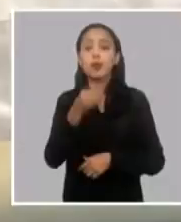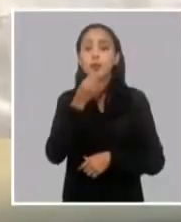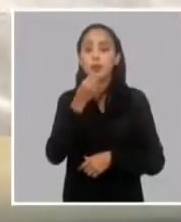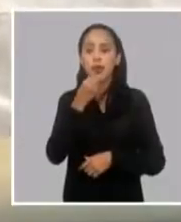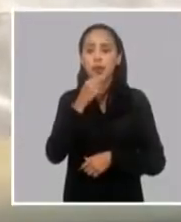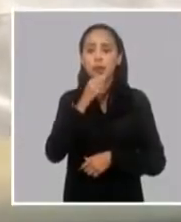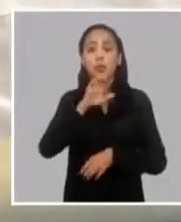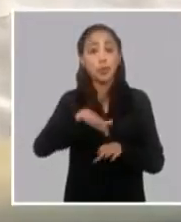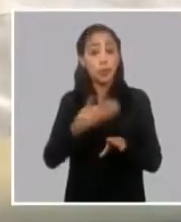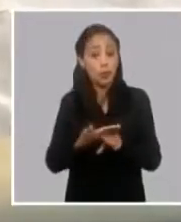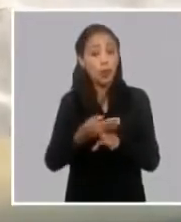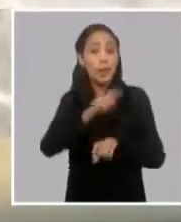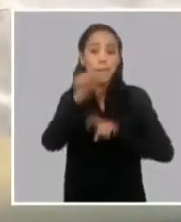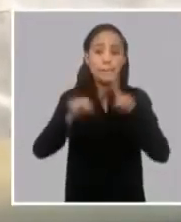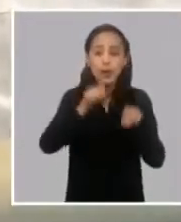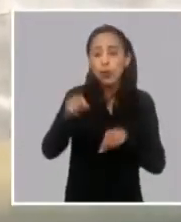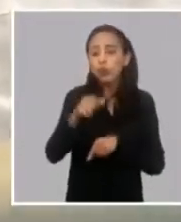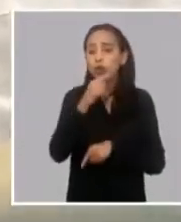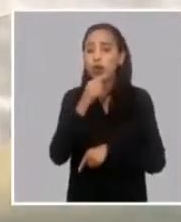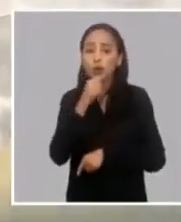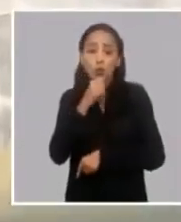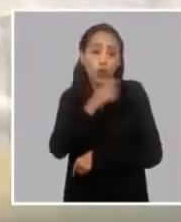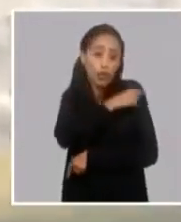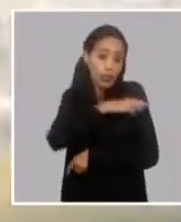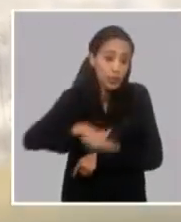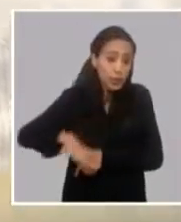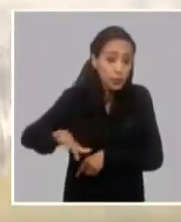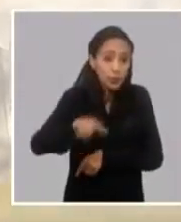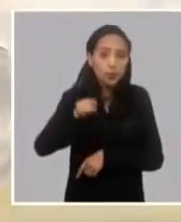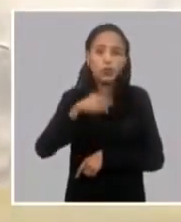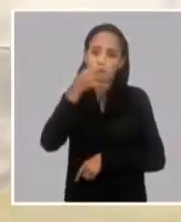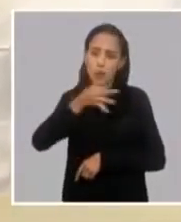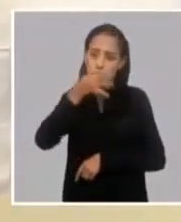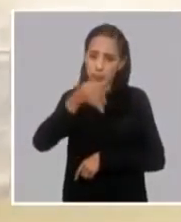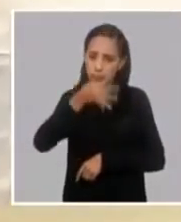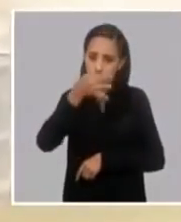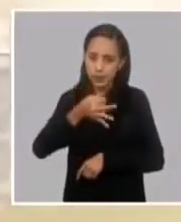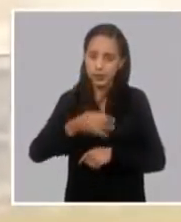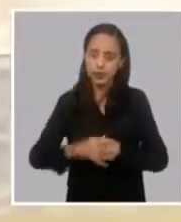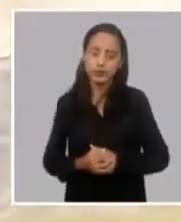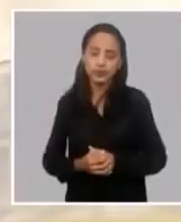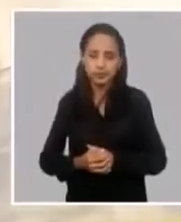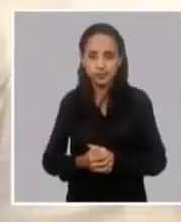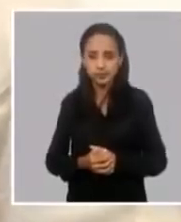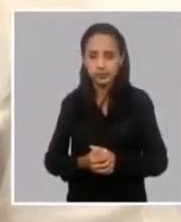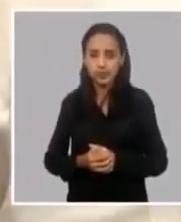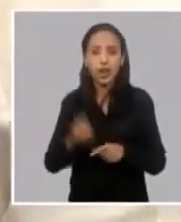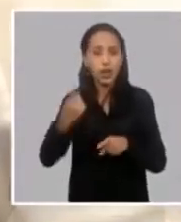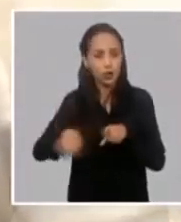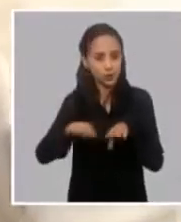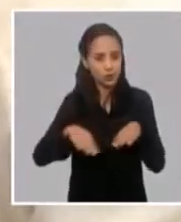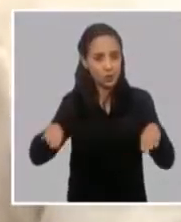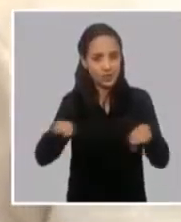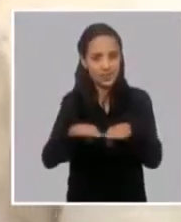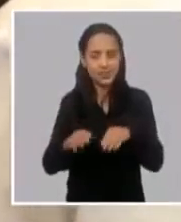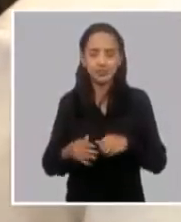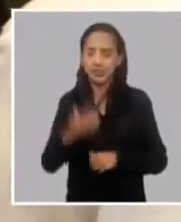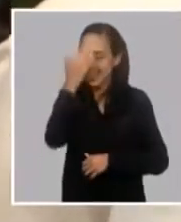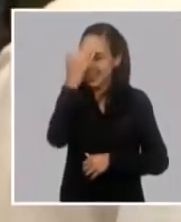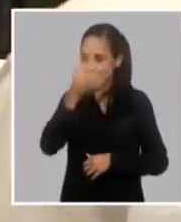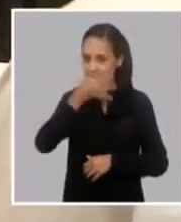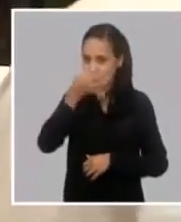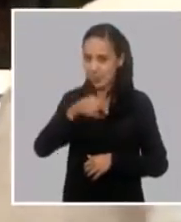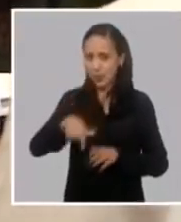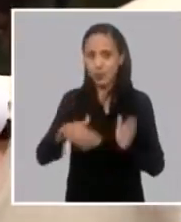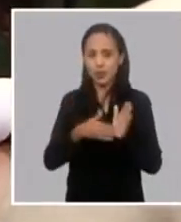partir de las inquietudes de las personas sobre este tema de las MIPI y seguir ampliando sobre ese asunto y su primer ministro a su disposición estamos bueno gracias a usted por haber estado con